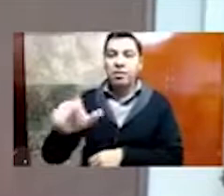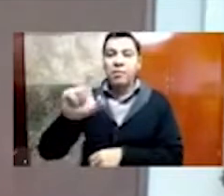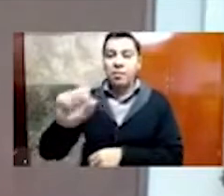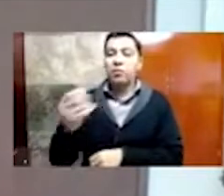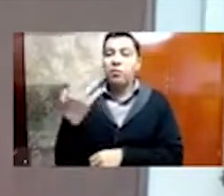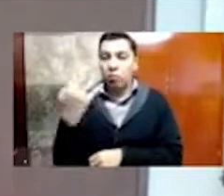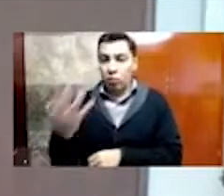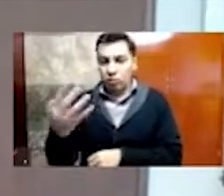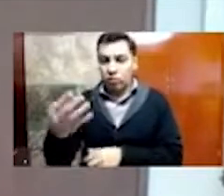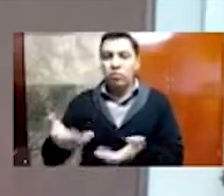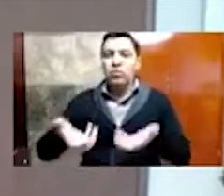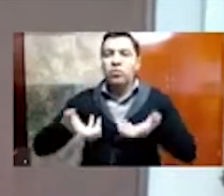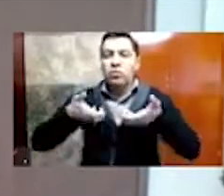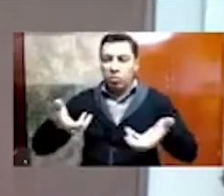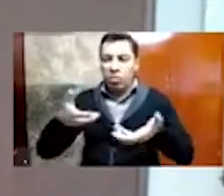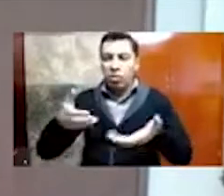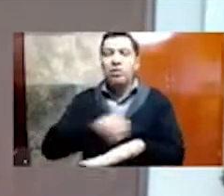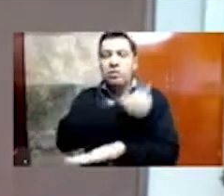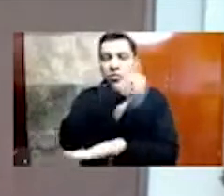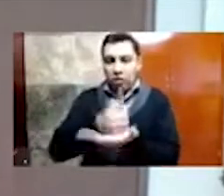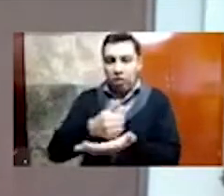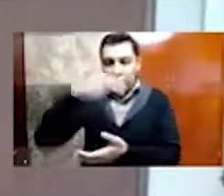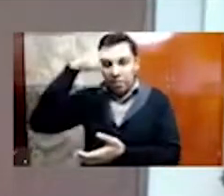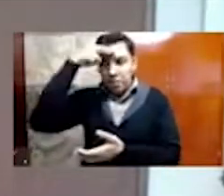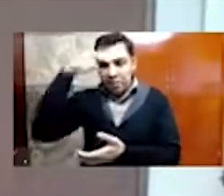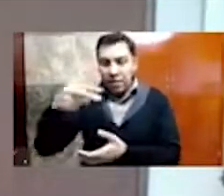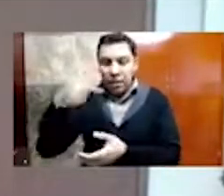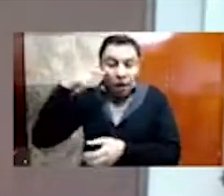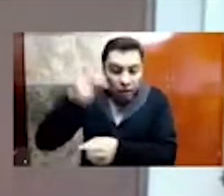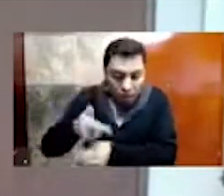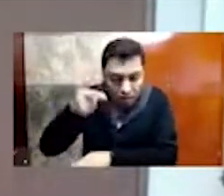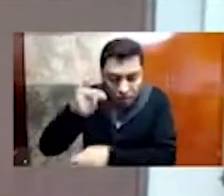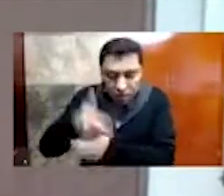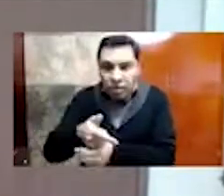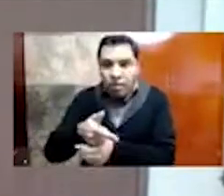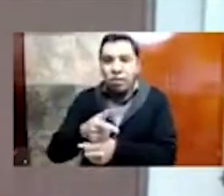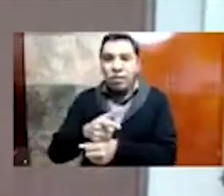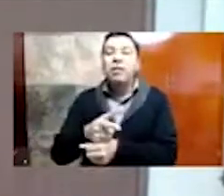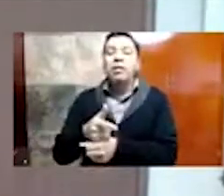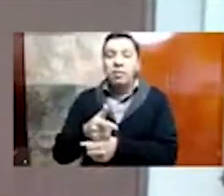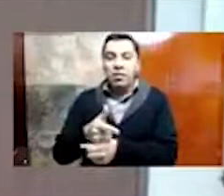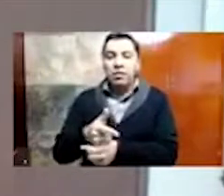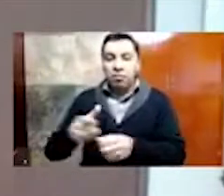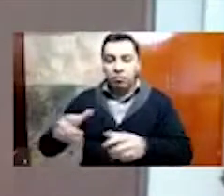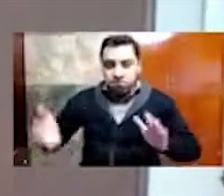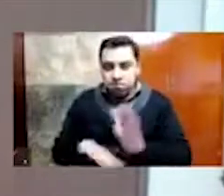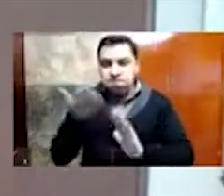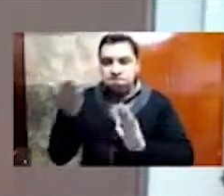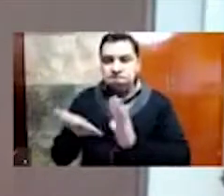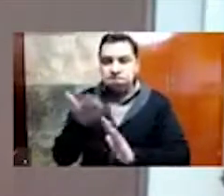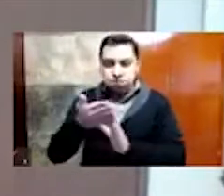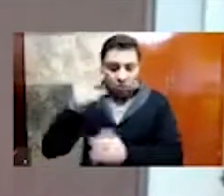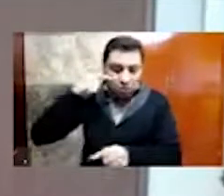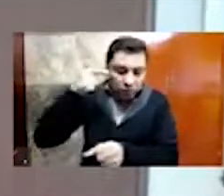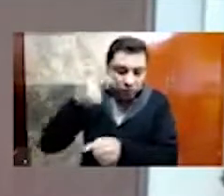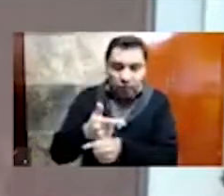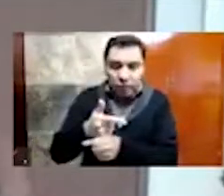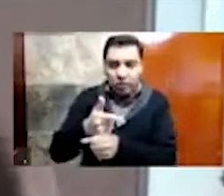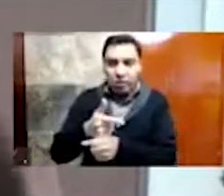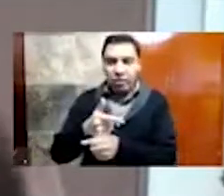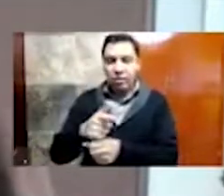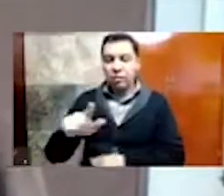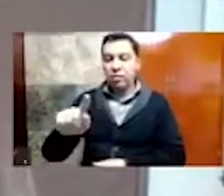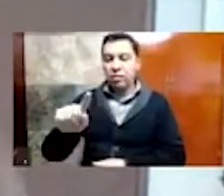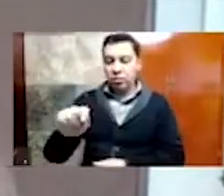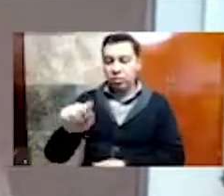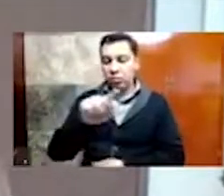recientemente fueron descubiertos el templo de Hecatl, Quetzalcóatl, y el Zompantli de Tenochtitlán. Bueno, pues